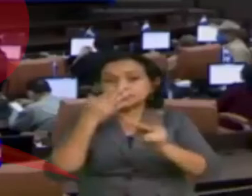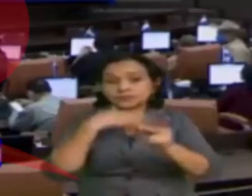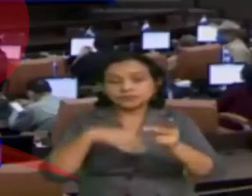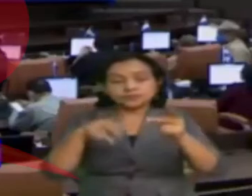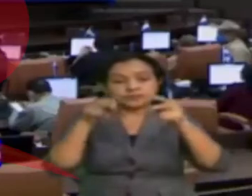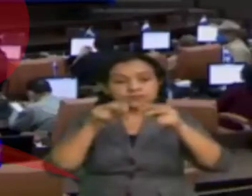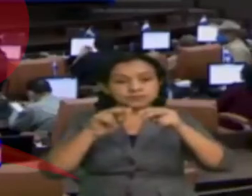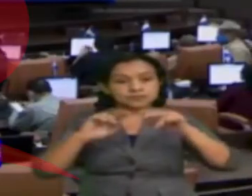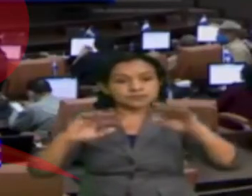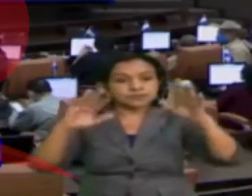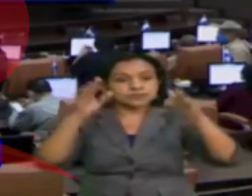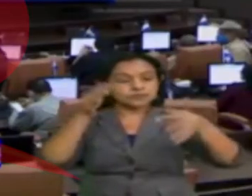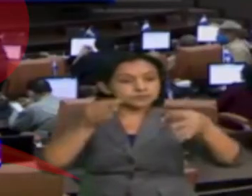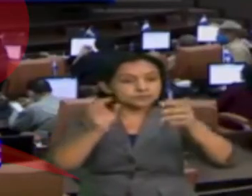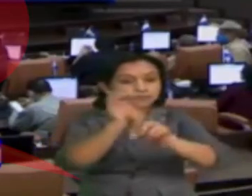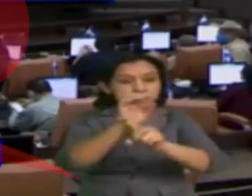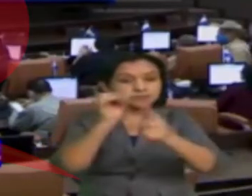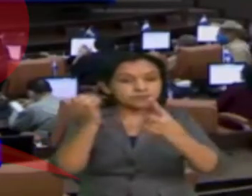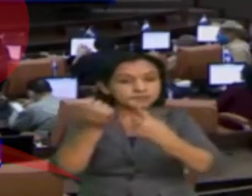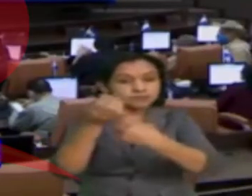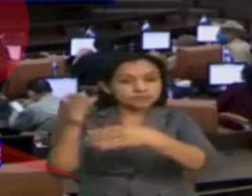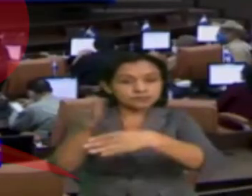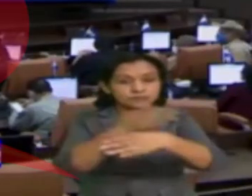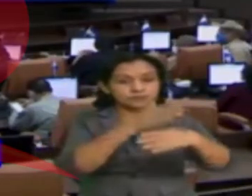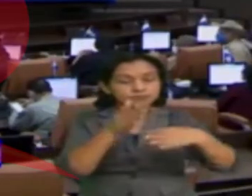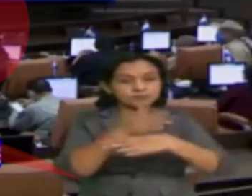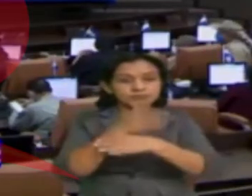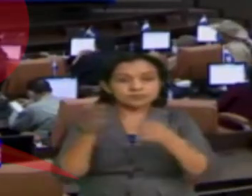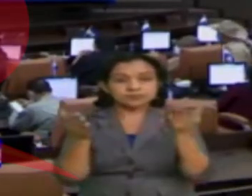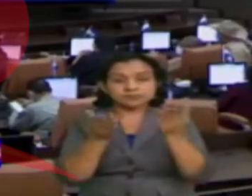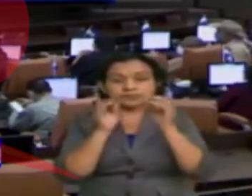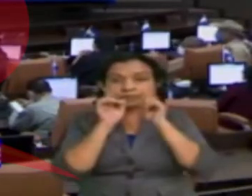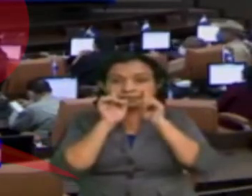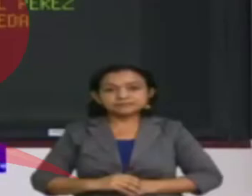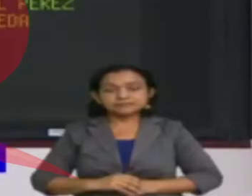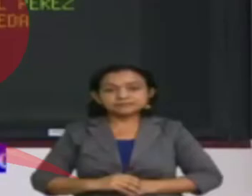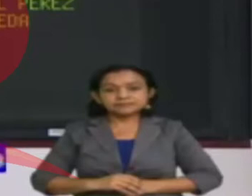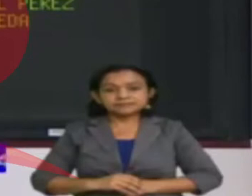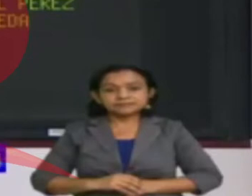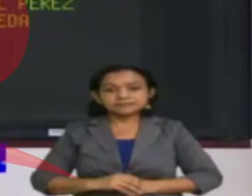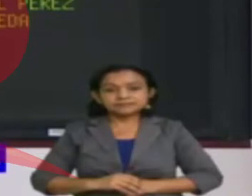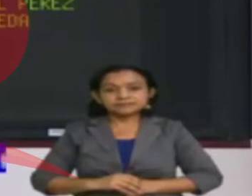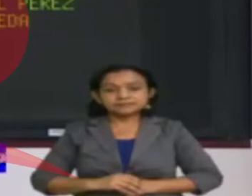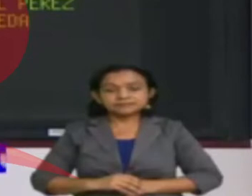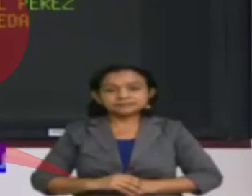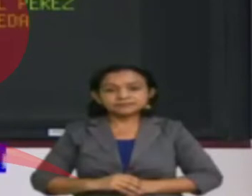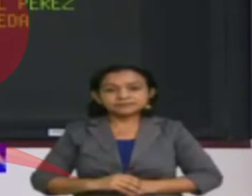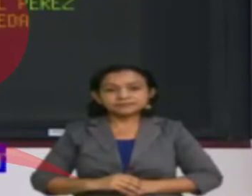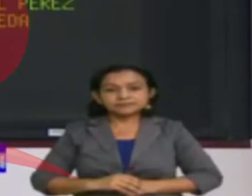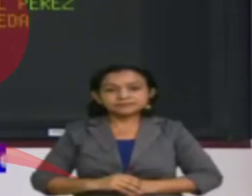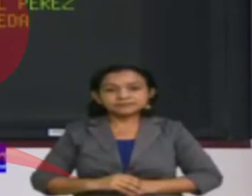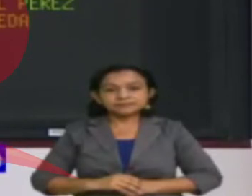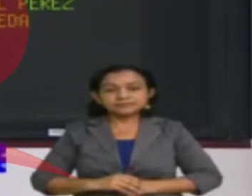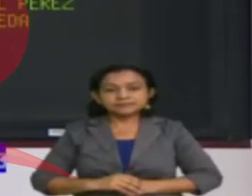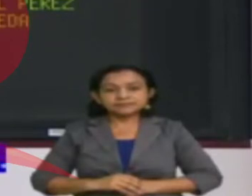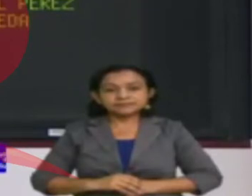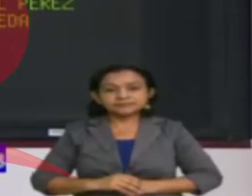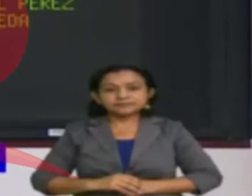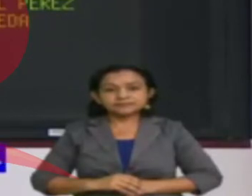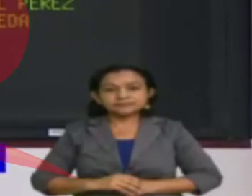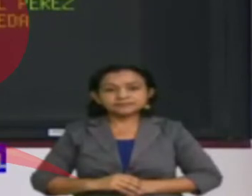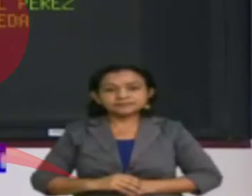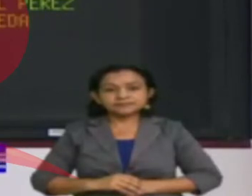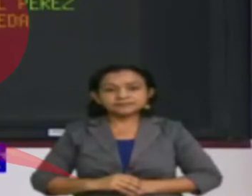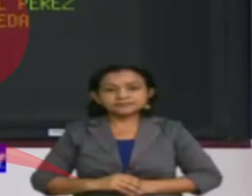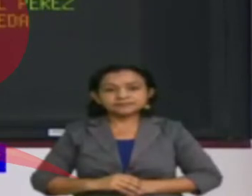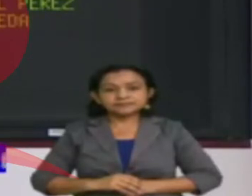Con 70 votos a favor, 16 en contra y 4 abstenciones, los diputados sandinistas aprobaron esta mañana la Ley de Ciberdelitos,